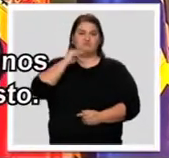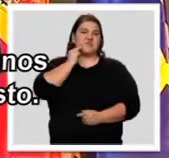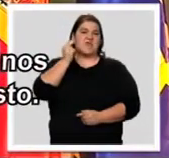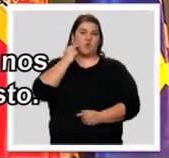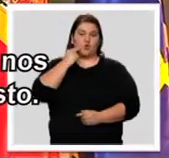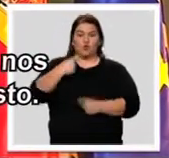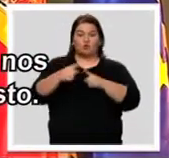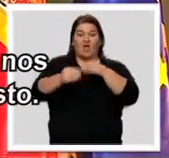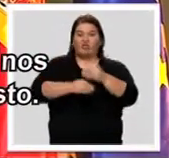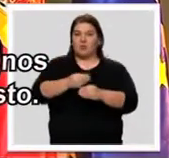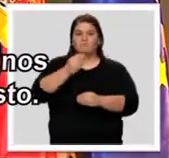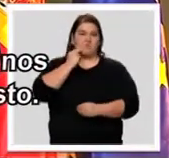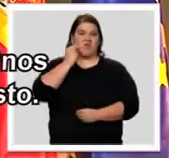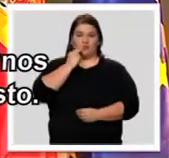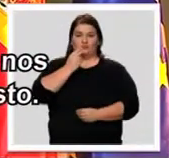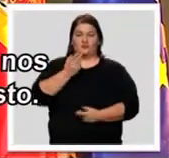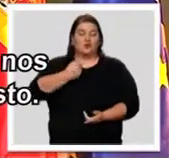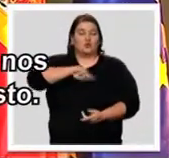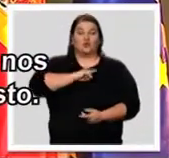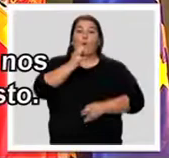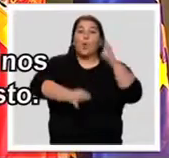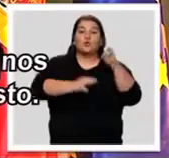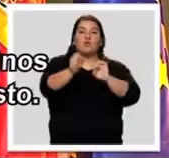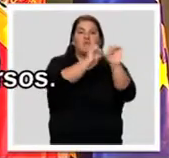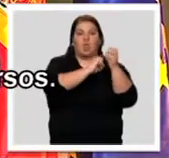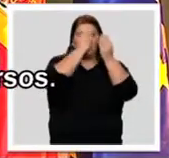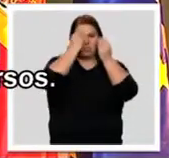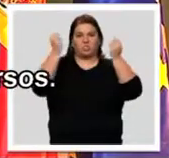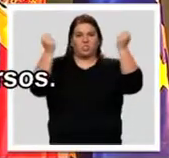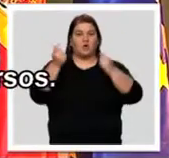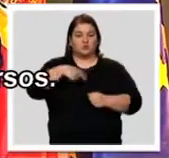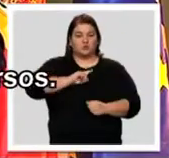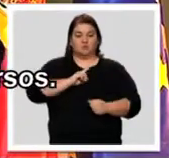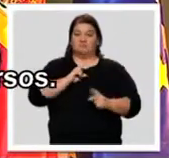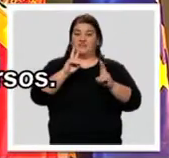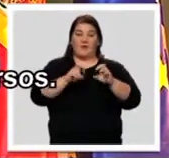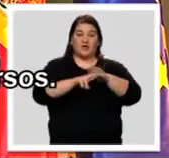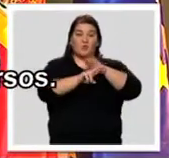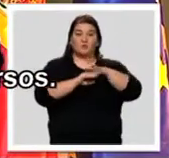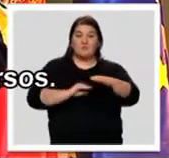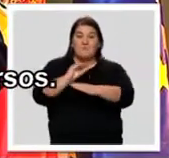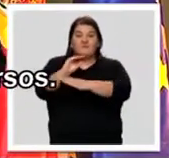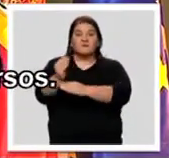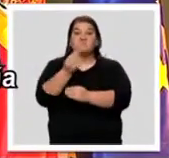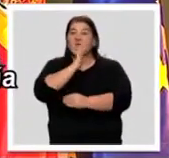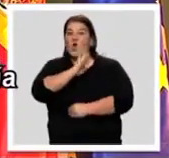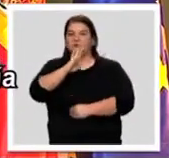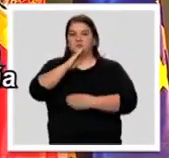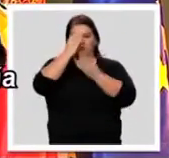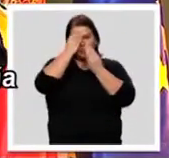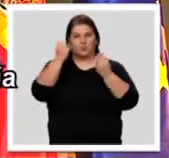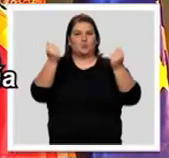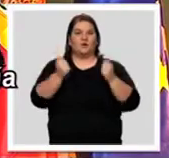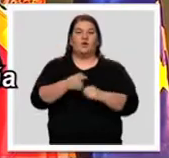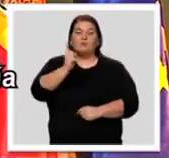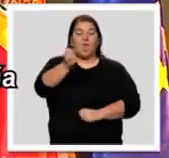que hay que hacer. Nos olvidamos entonces de defender lo que era justo. Nos olvidamos de invertir mejor nuestros recursos. Nos